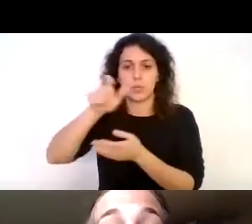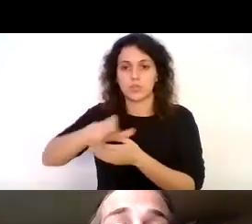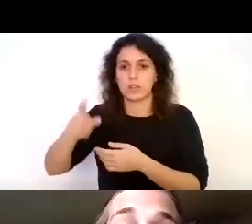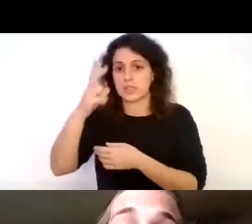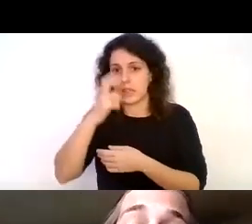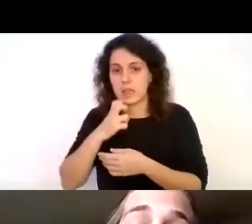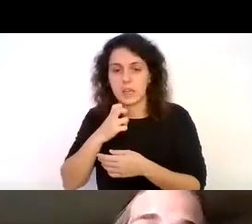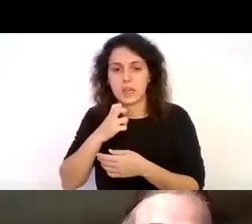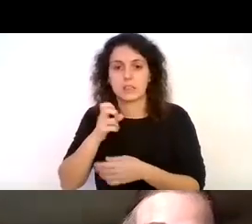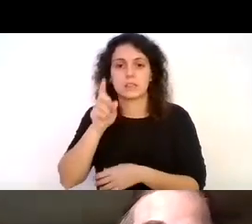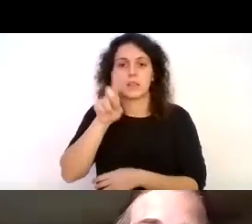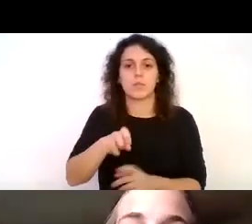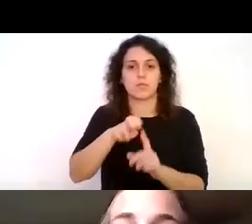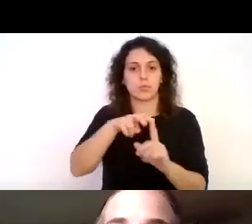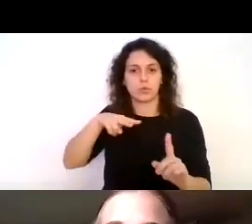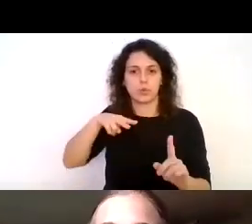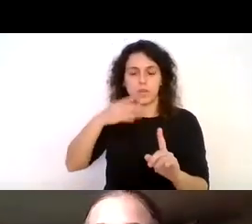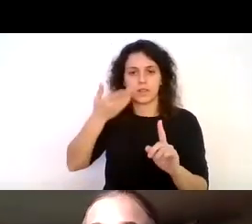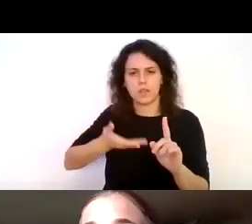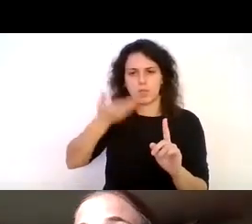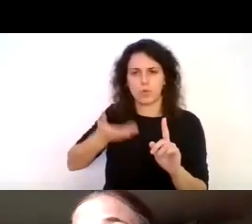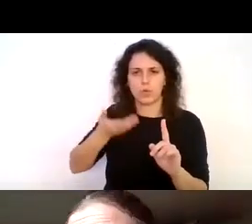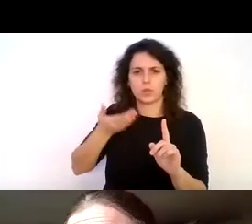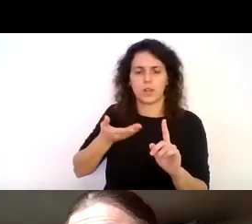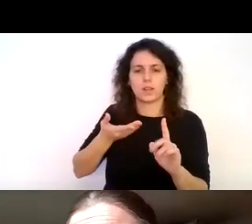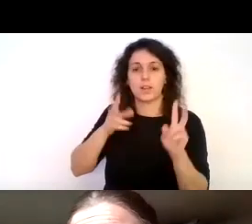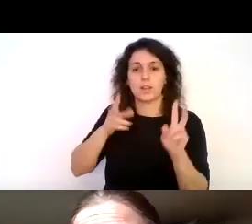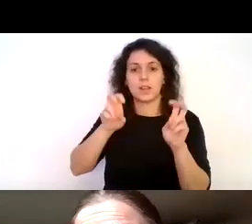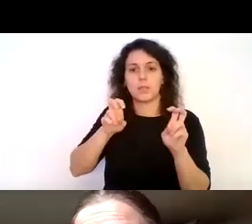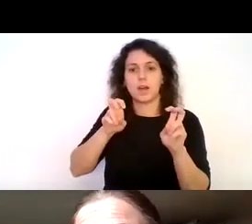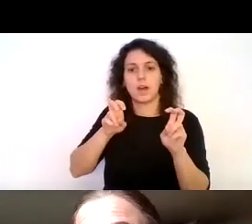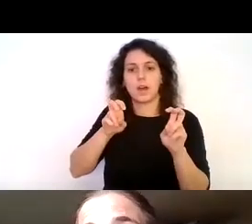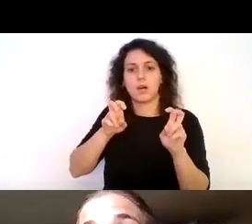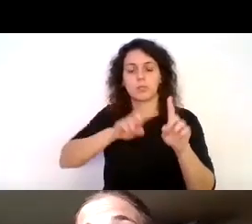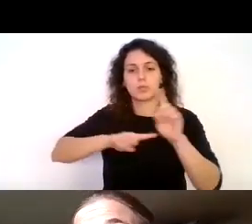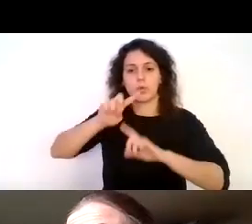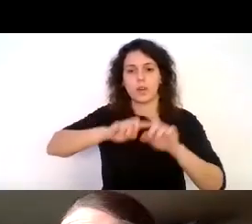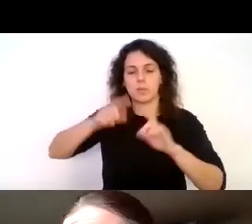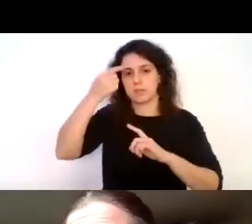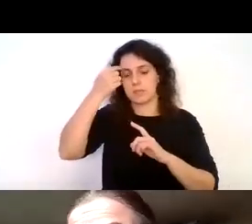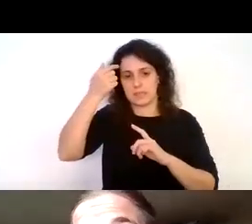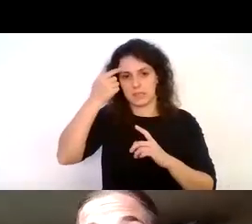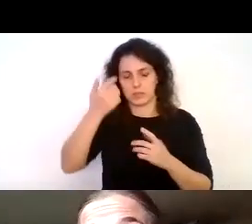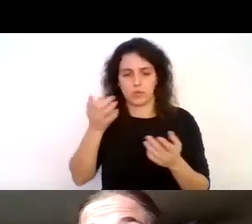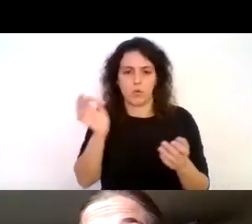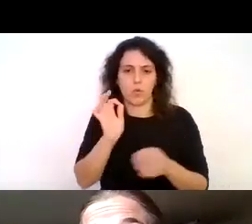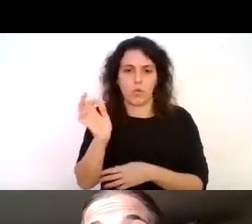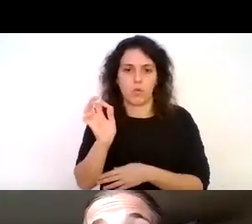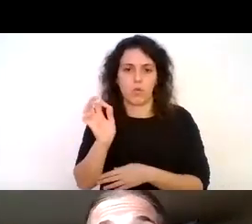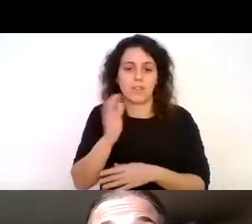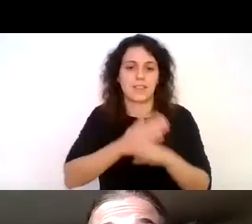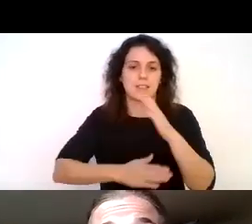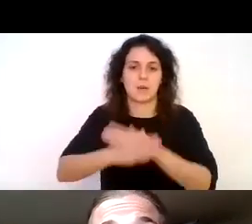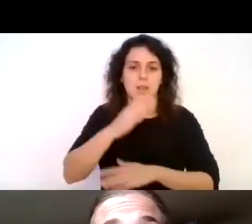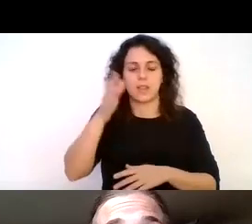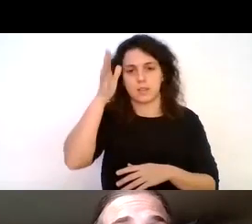damos un enfoque muy importante también en los trastornos mentales o en las discapacidades